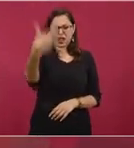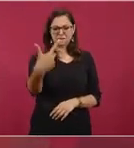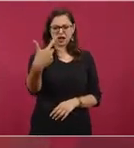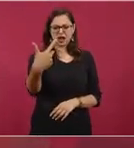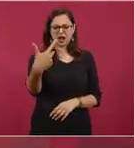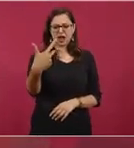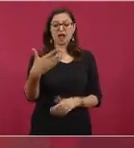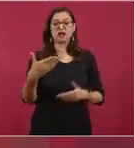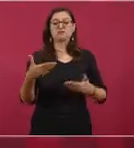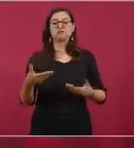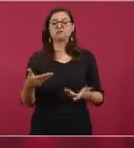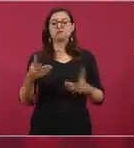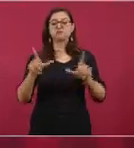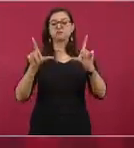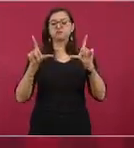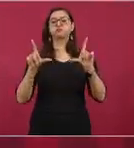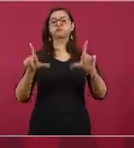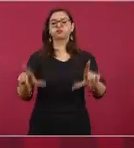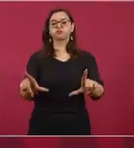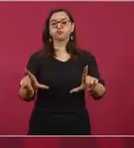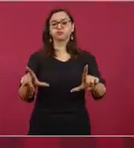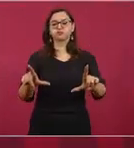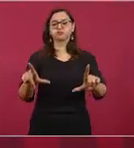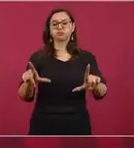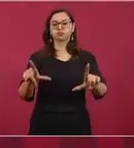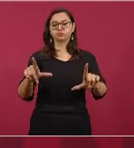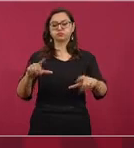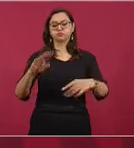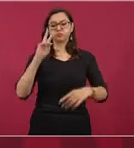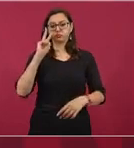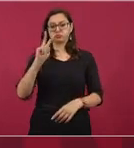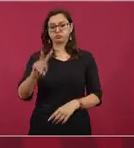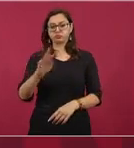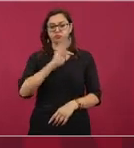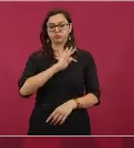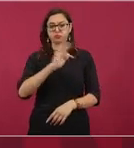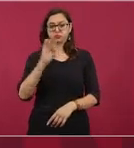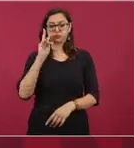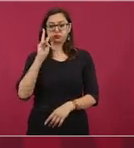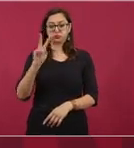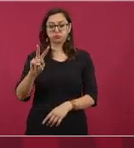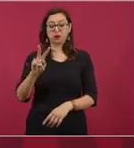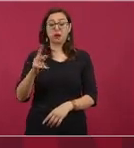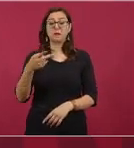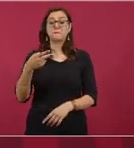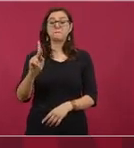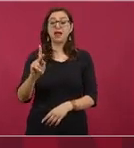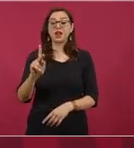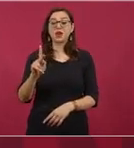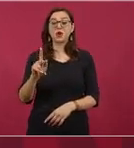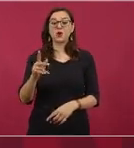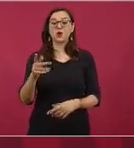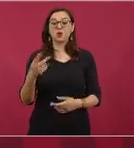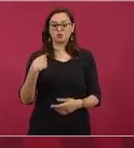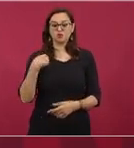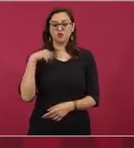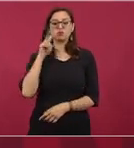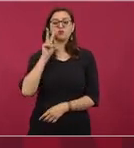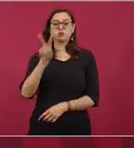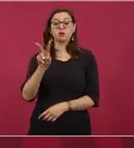con unas pantallas transparentes, no se ven. Entonces, está uno así,